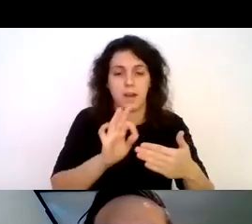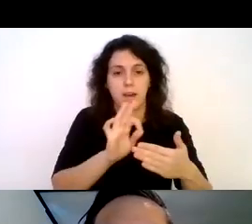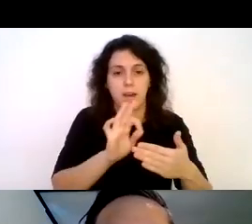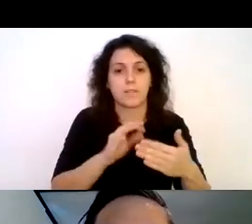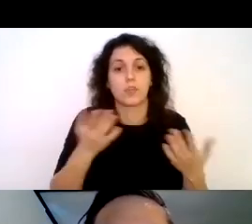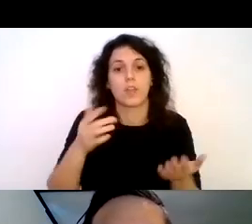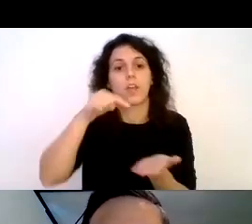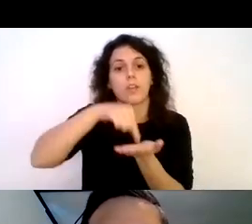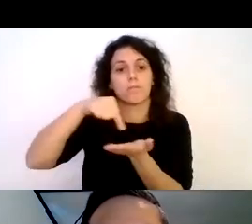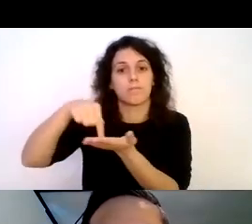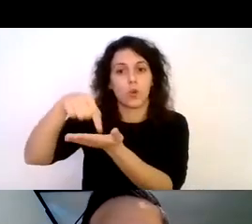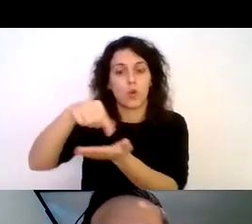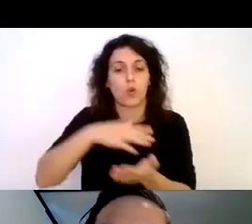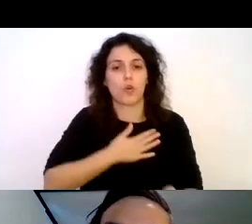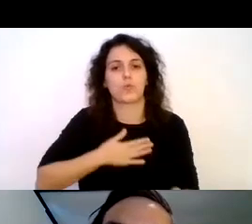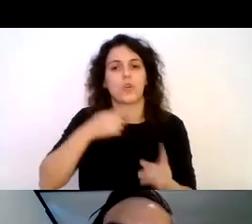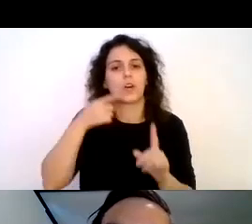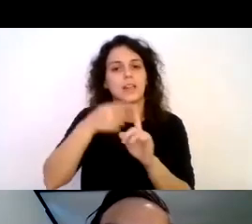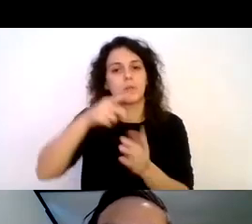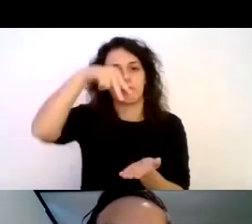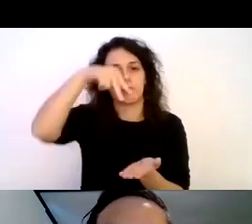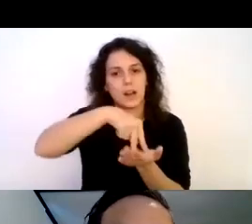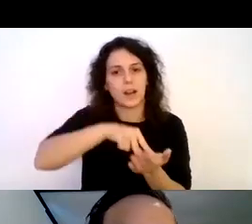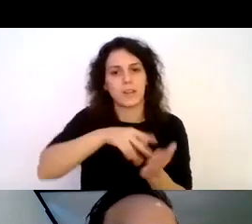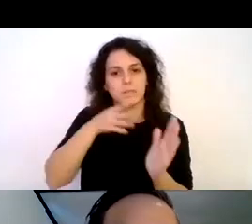lugares más cómodos para hacer las paradas de interpretación.